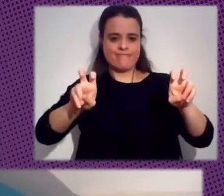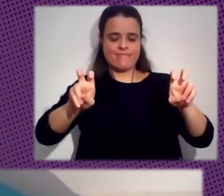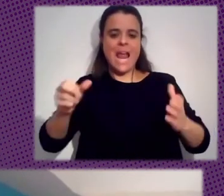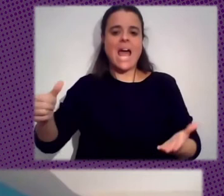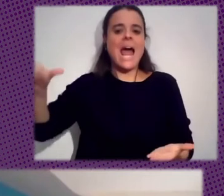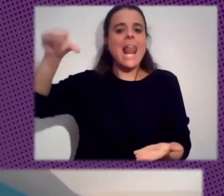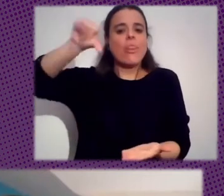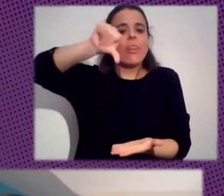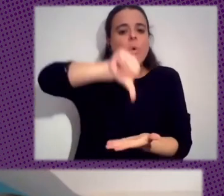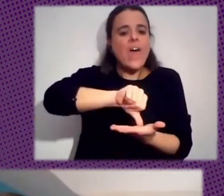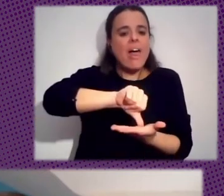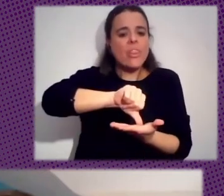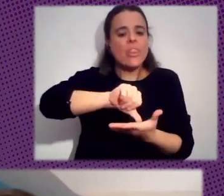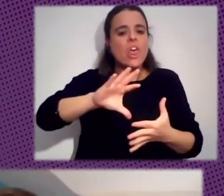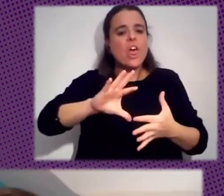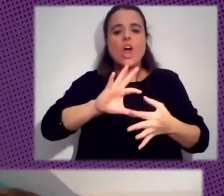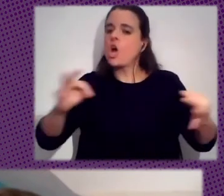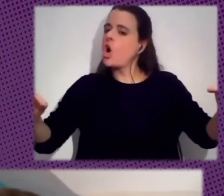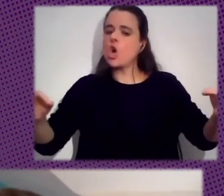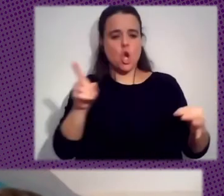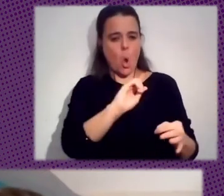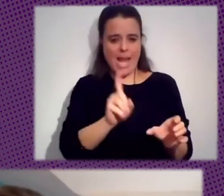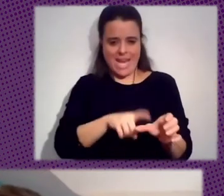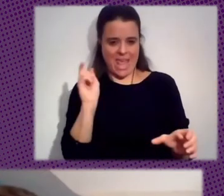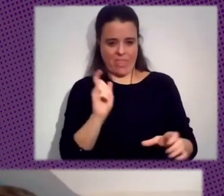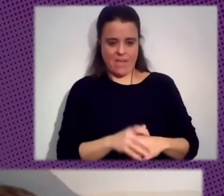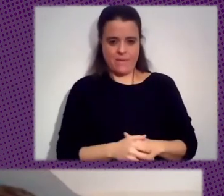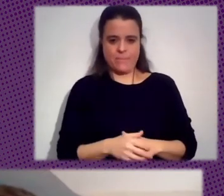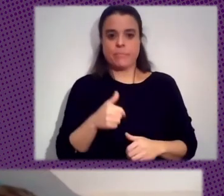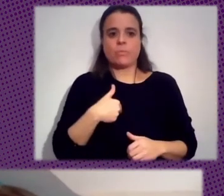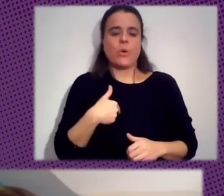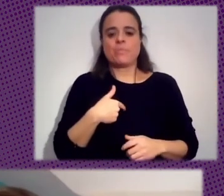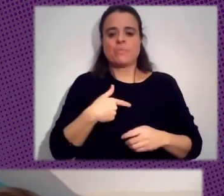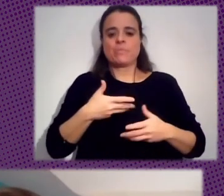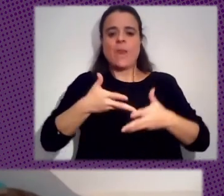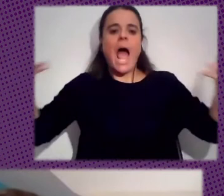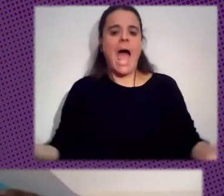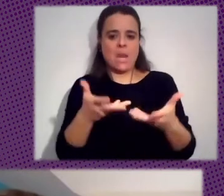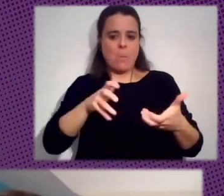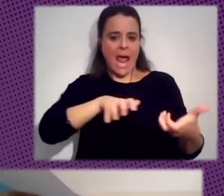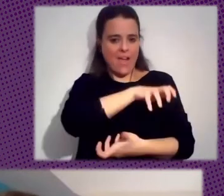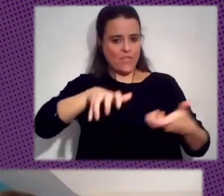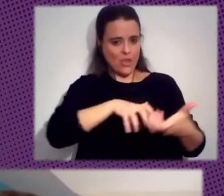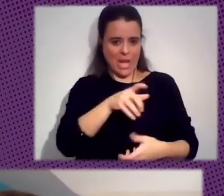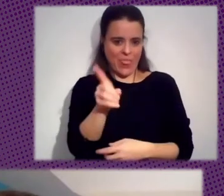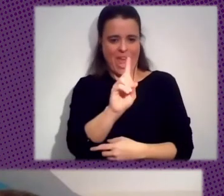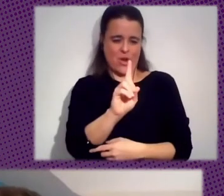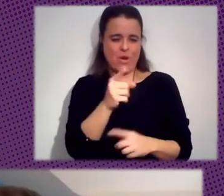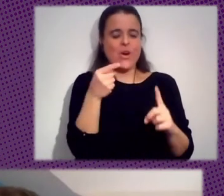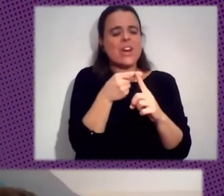Y Incitando La Violencia Es Una Referencia Tal vez Un Poco Oscura A La